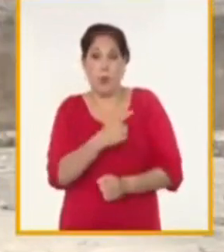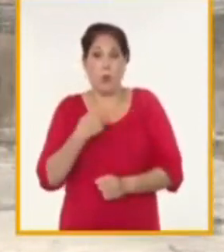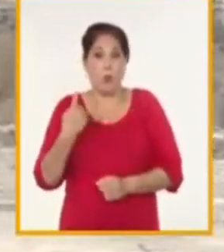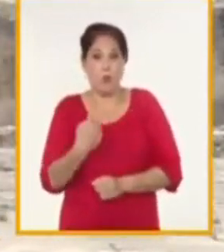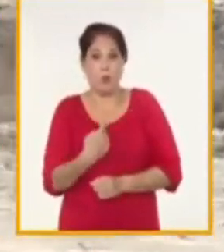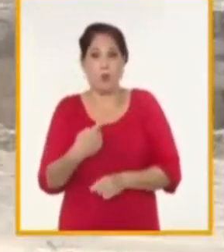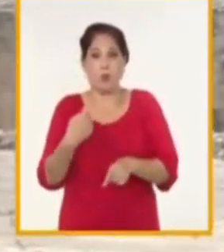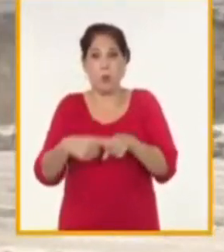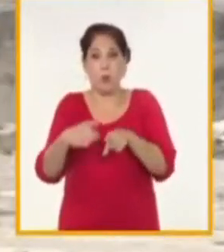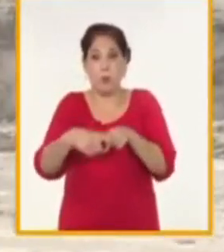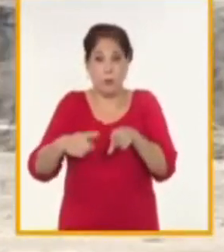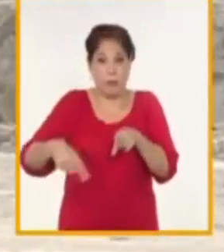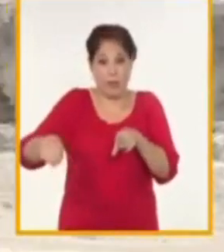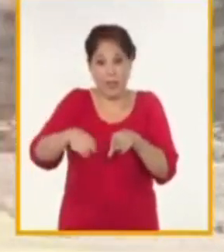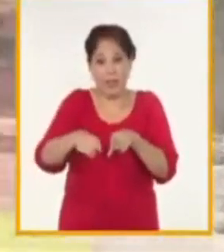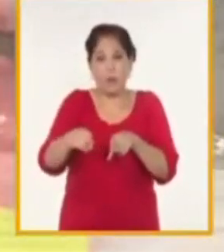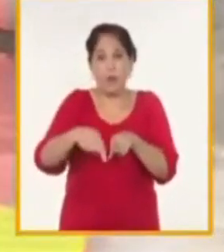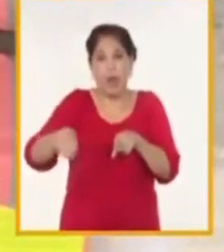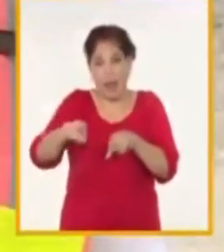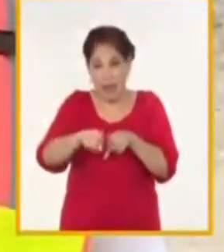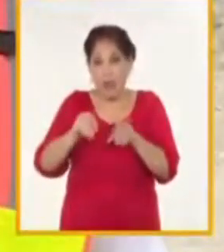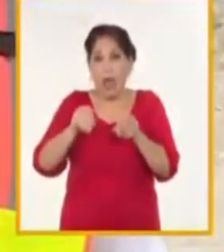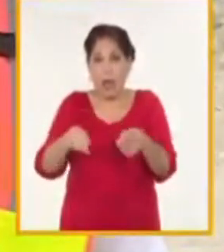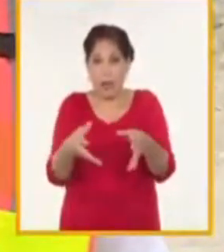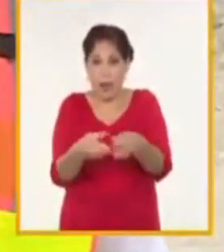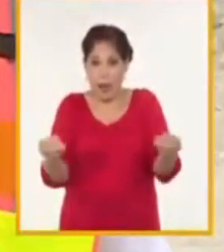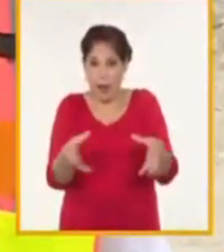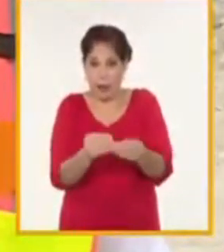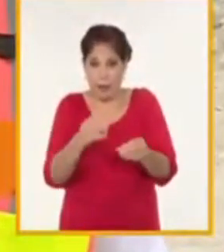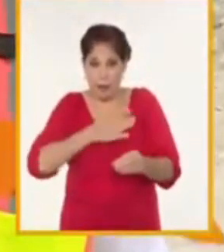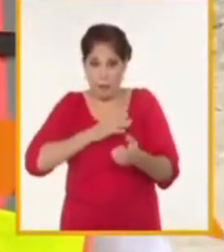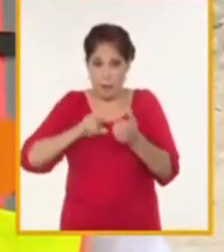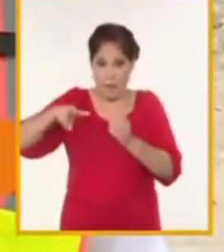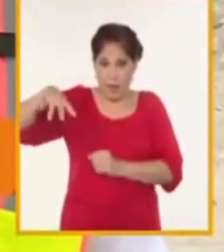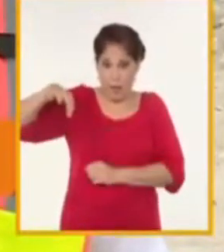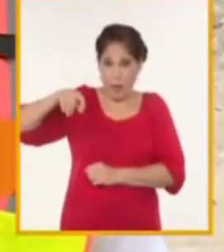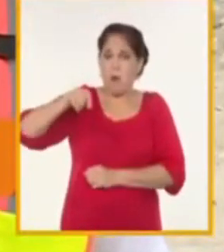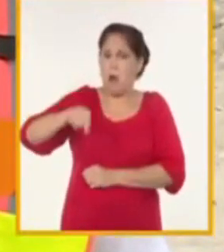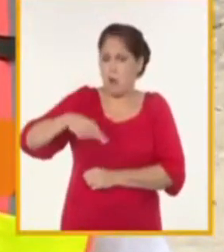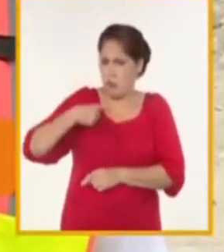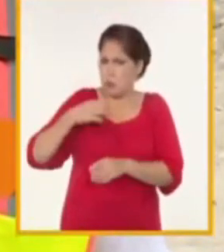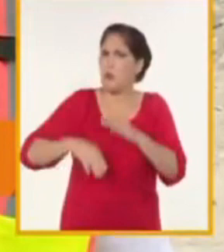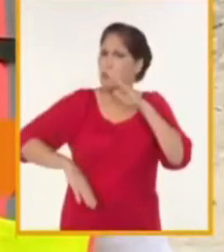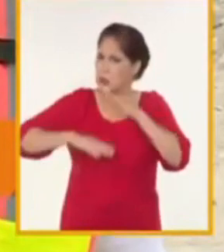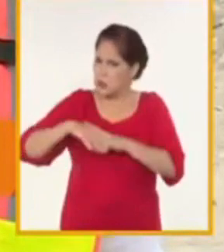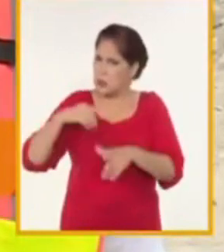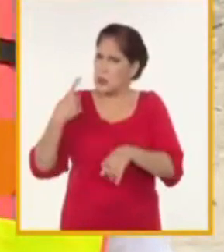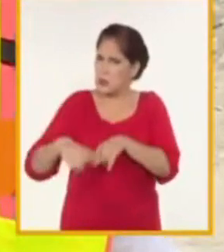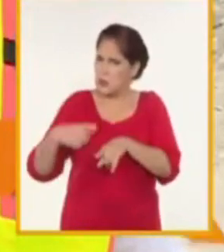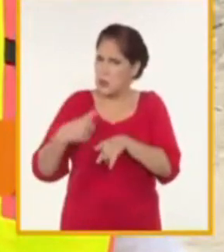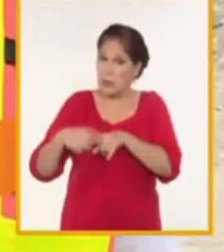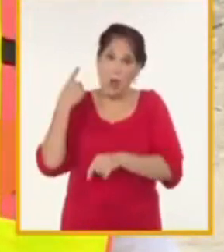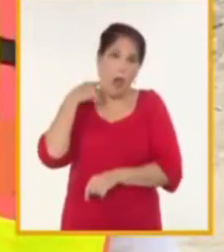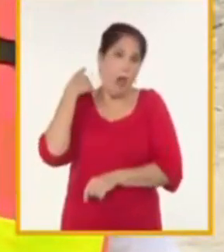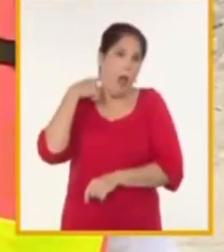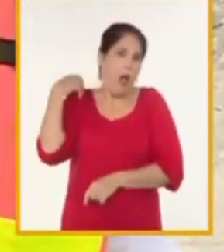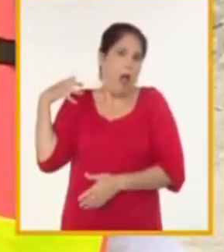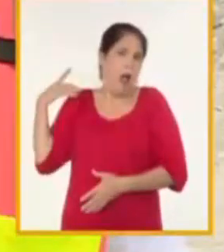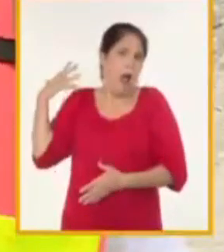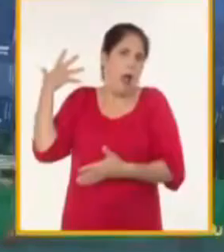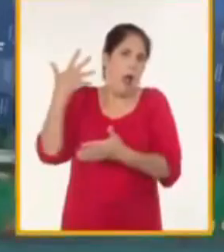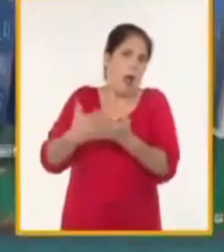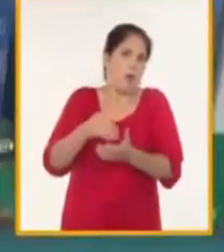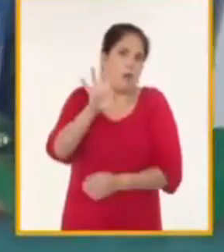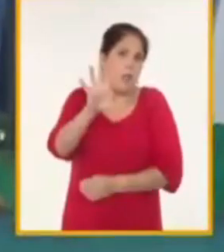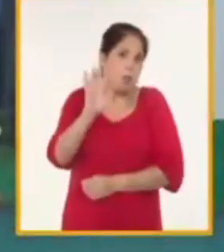yacimientos que ellos están explotando hoy en día cuentan con suficientes recursos para décadas para las próximas por lo menos 4 o